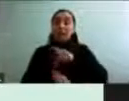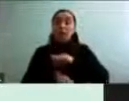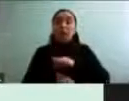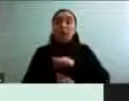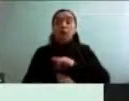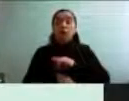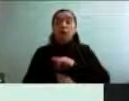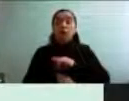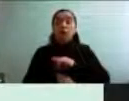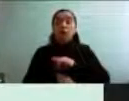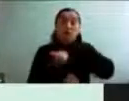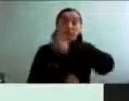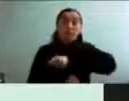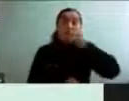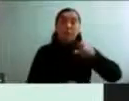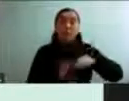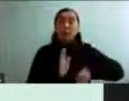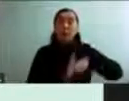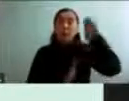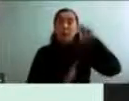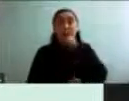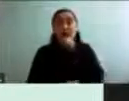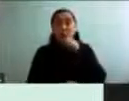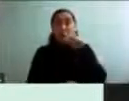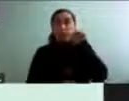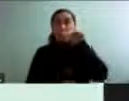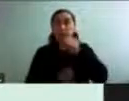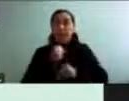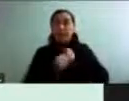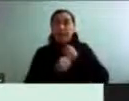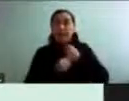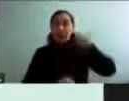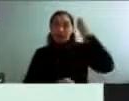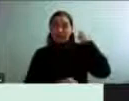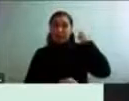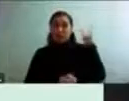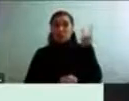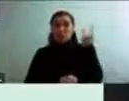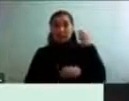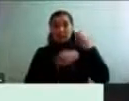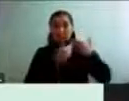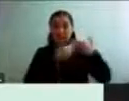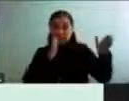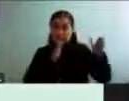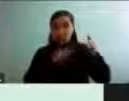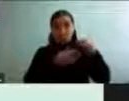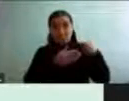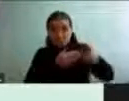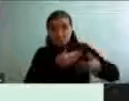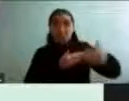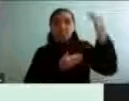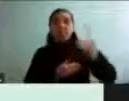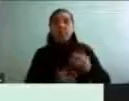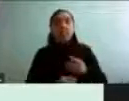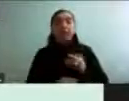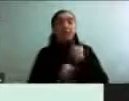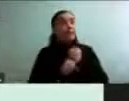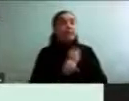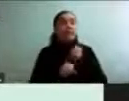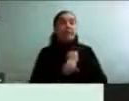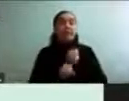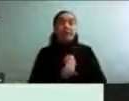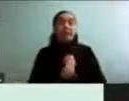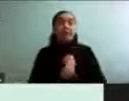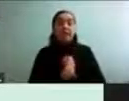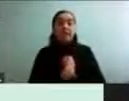salí en la universidad hace como unos seis años atrás. Y trabajé en los problemas